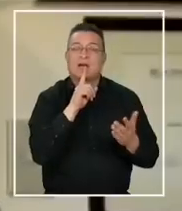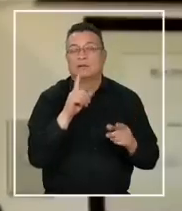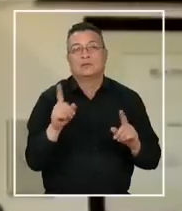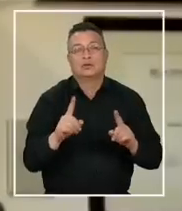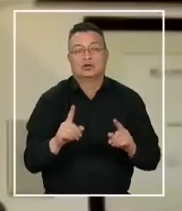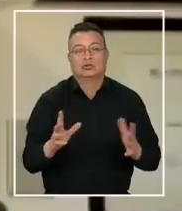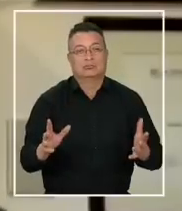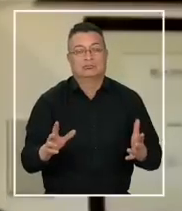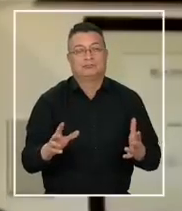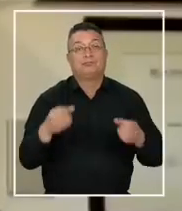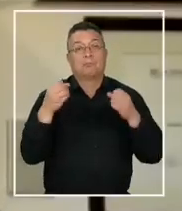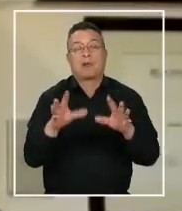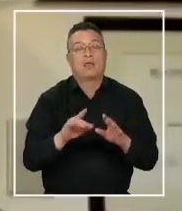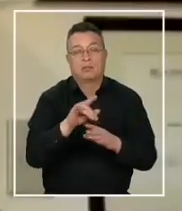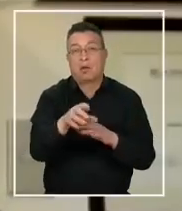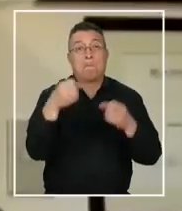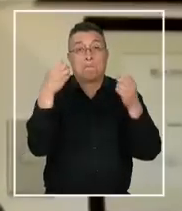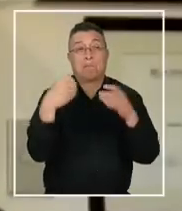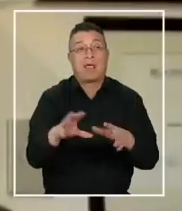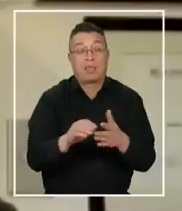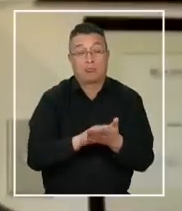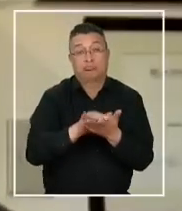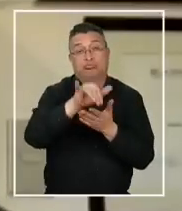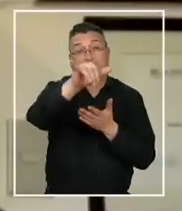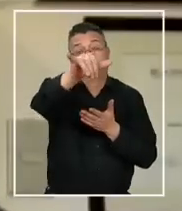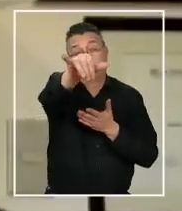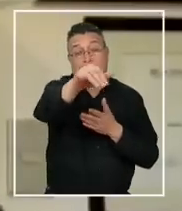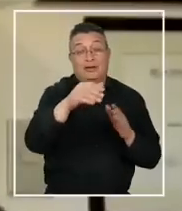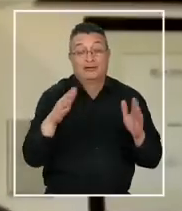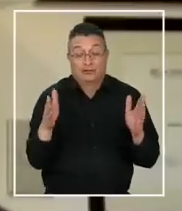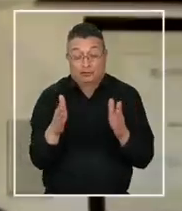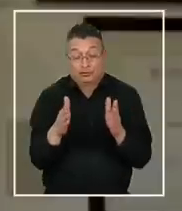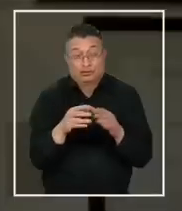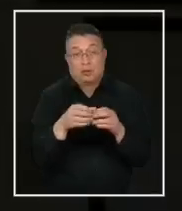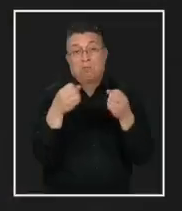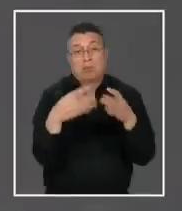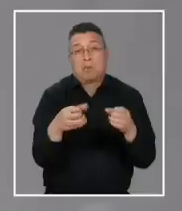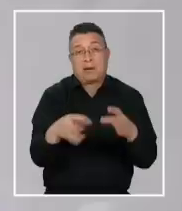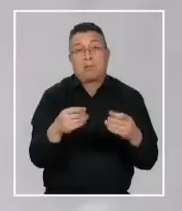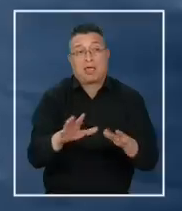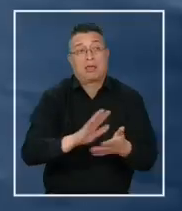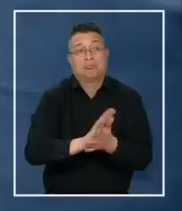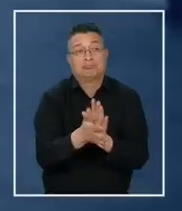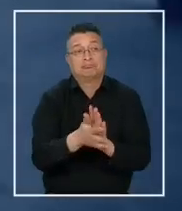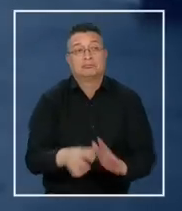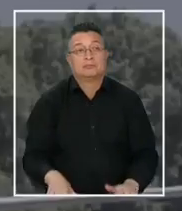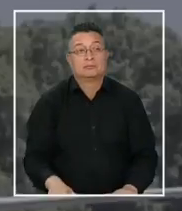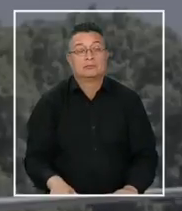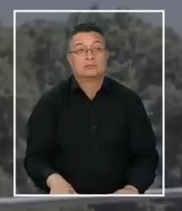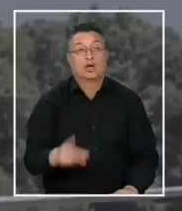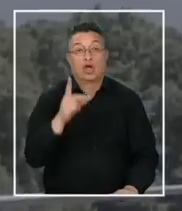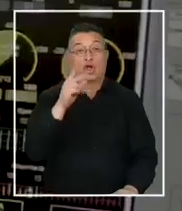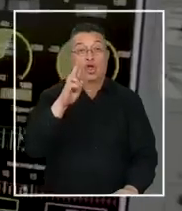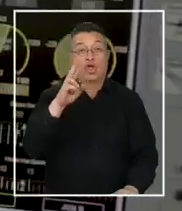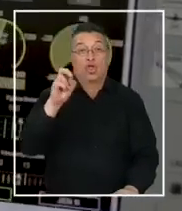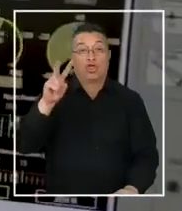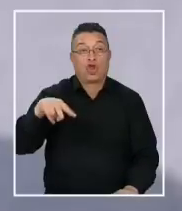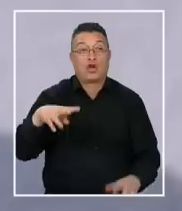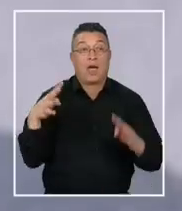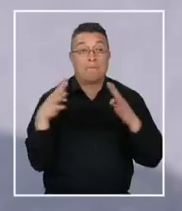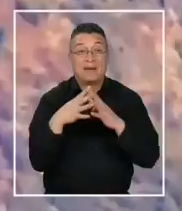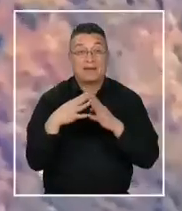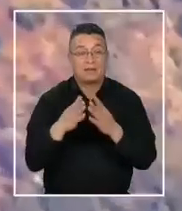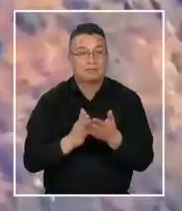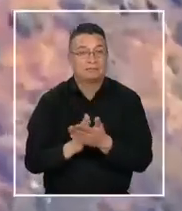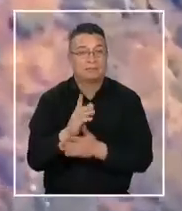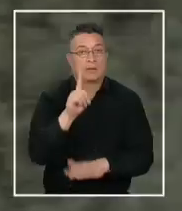que sea recuperable. Porque sus tasas de pérdida, sobre todo los micro drones, es gigantesca. Los drones militares aparecieron en